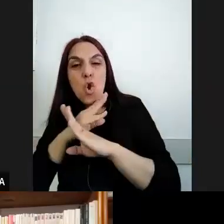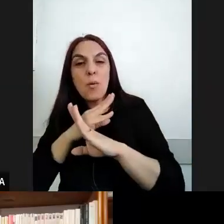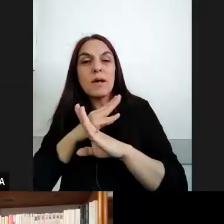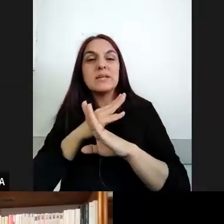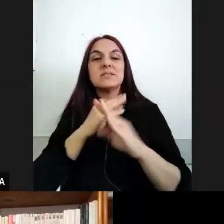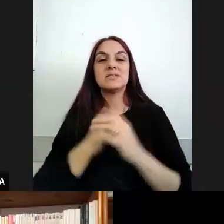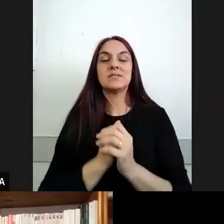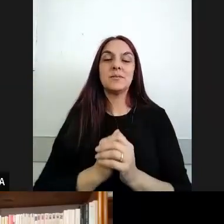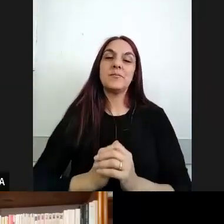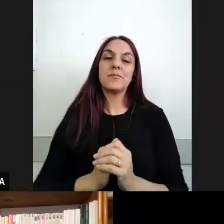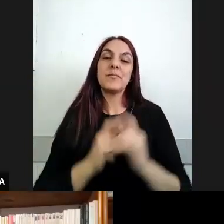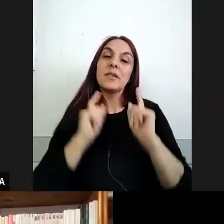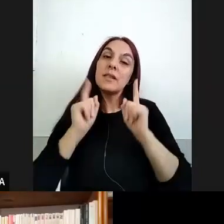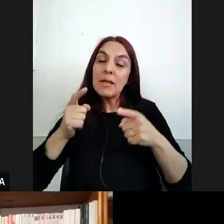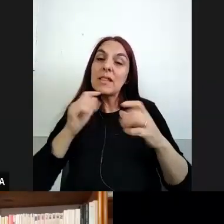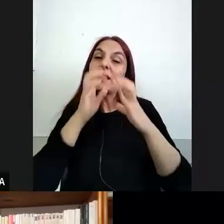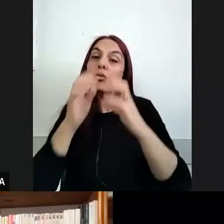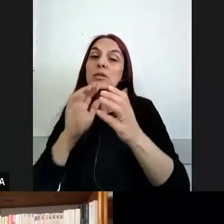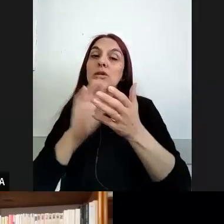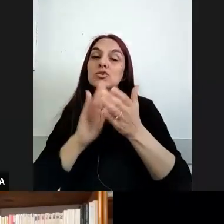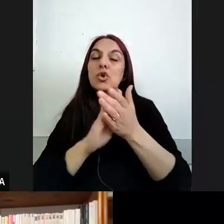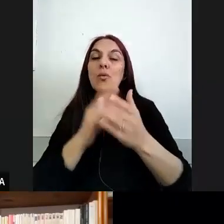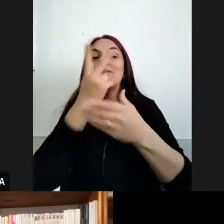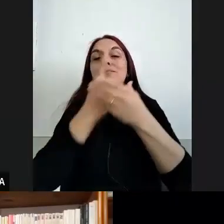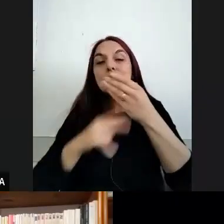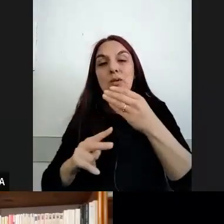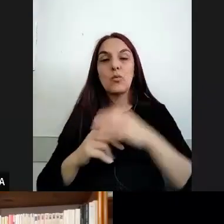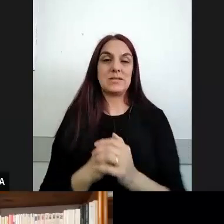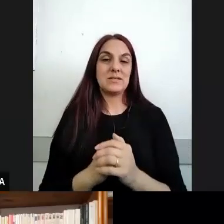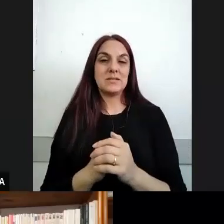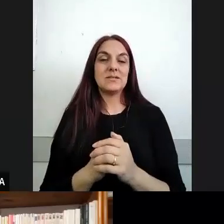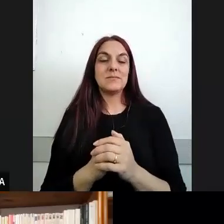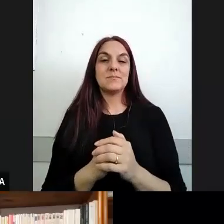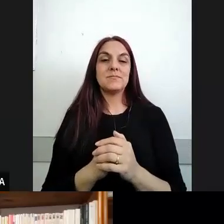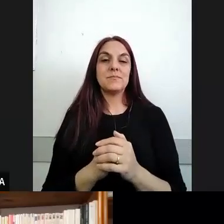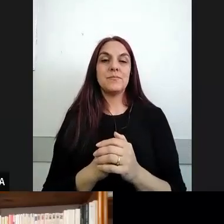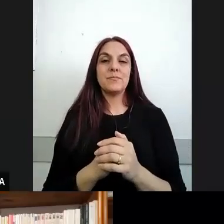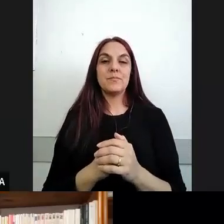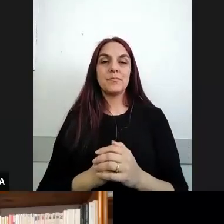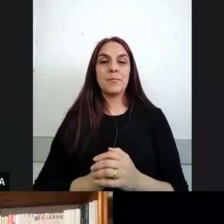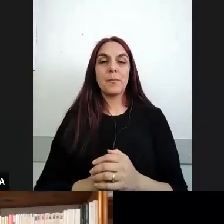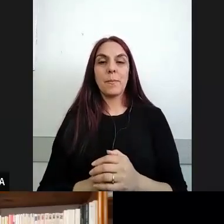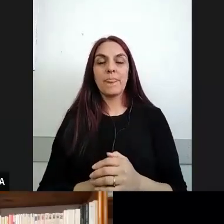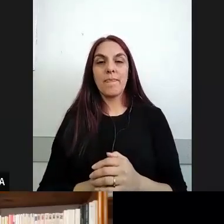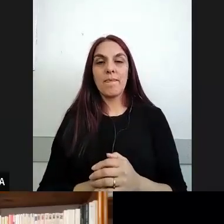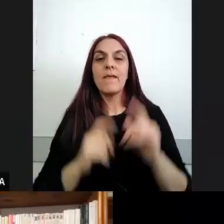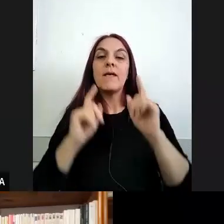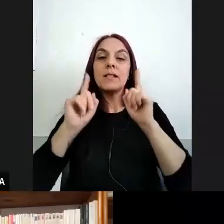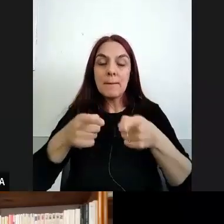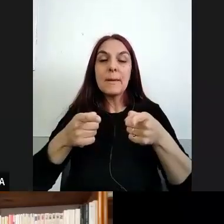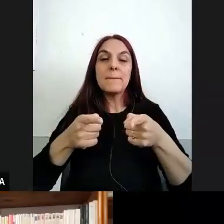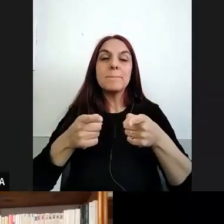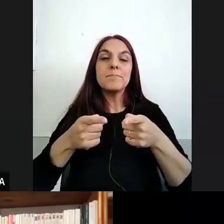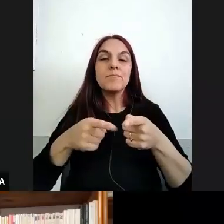hablantes y además discutir los binarismos aunque muchas veces esto es planteado por supuesto que digamos una de las